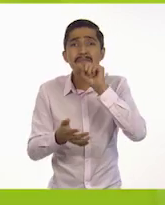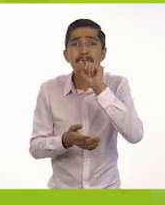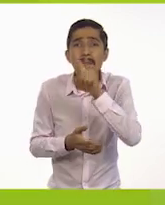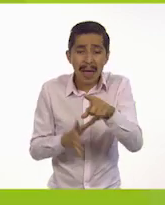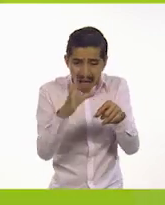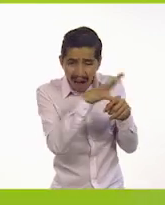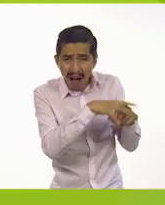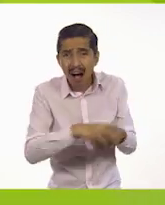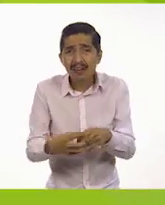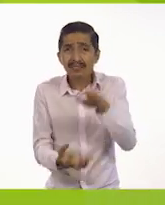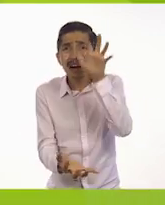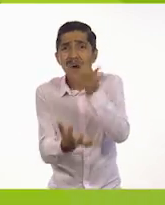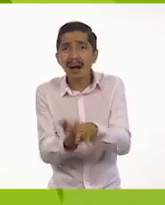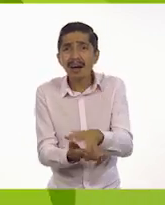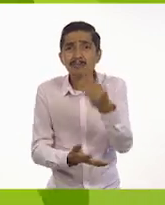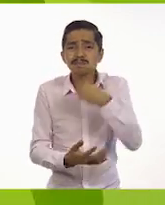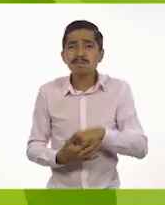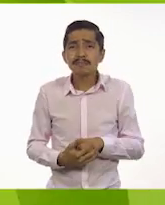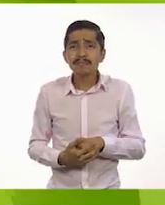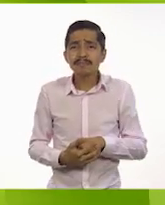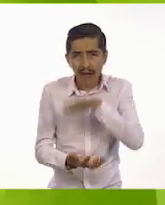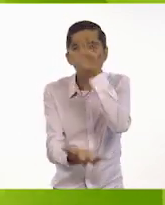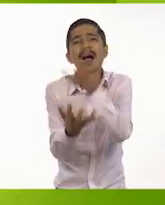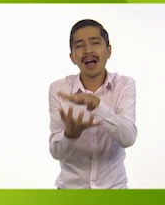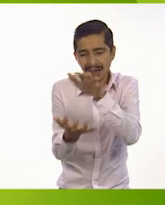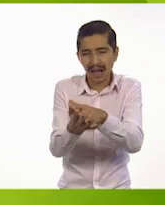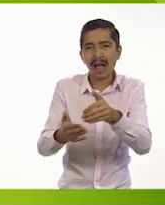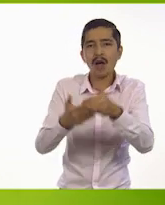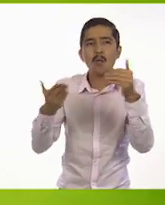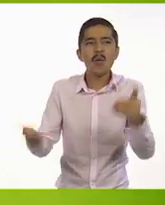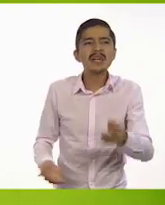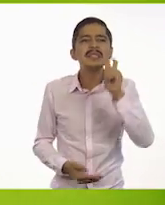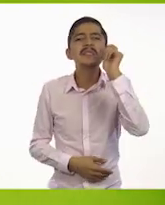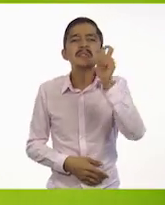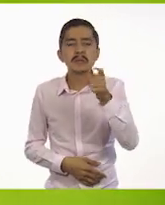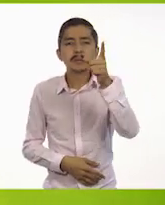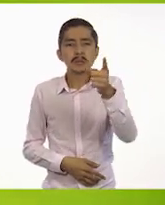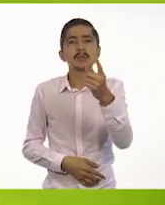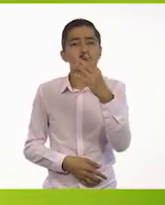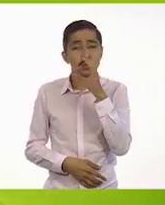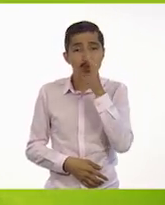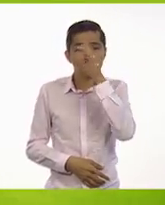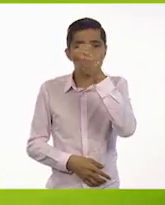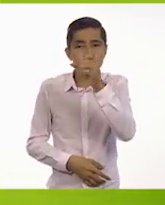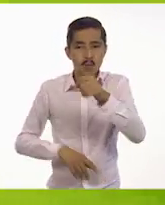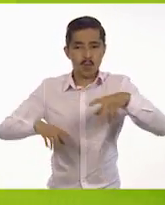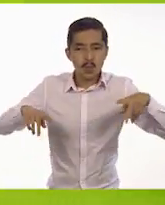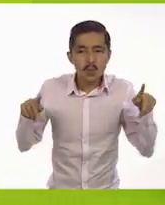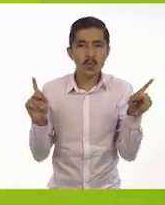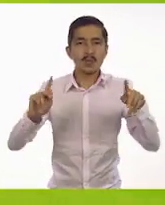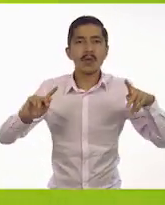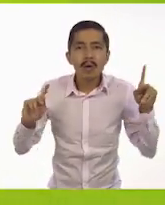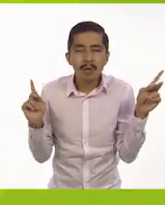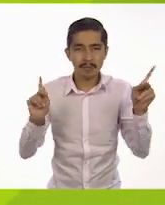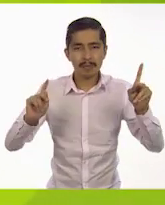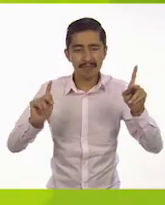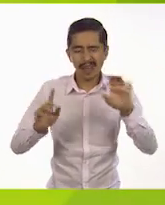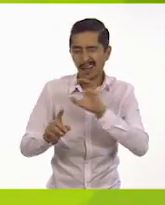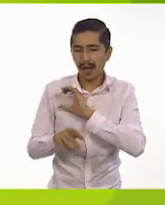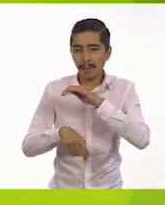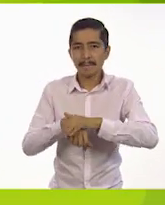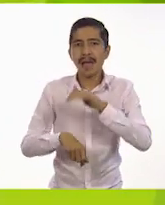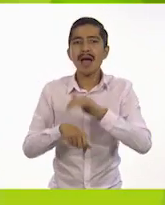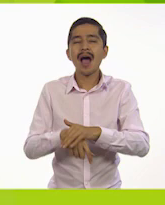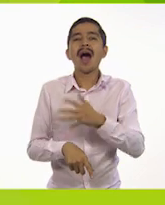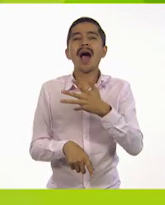Así pues, le tocó el turno al cocodrilo. Y el buitre leyó esa carta. Queridísima amiga, todavía queda